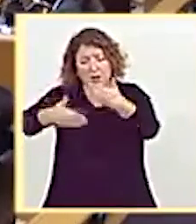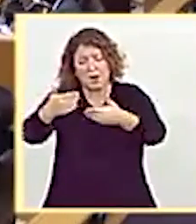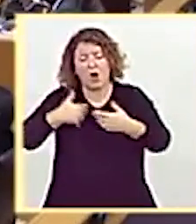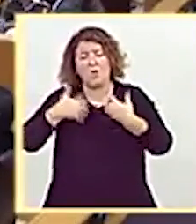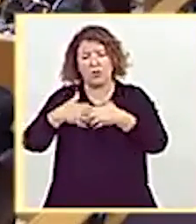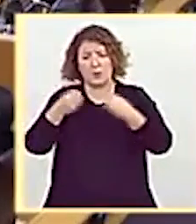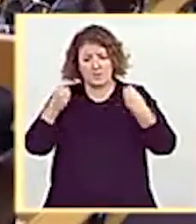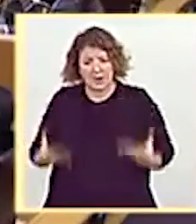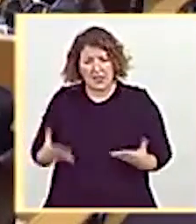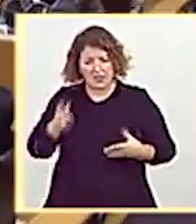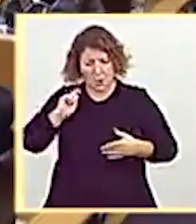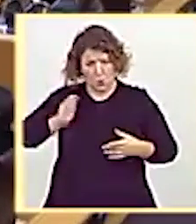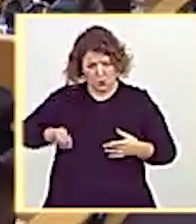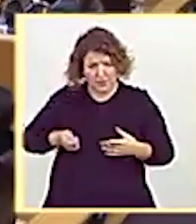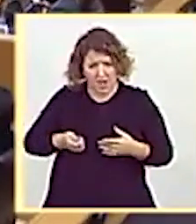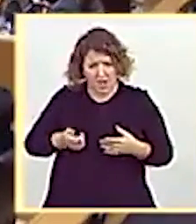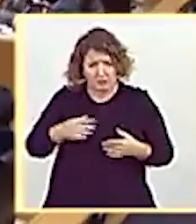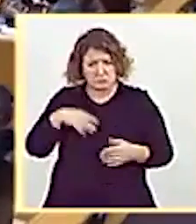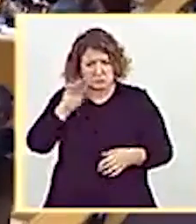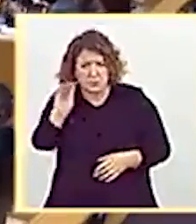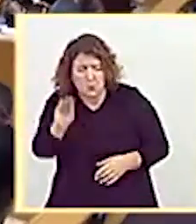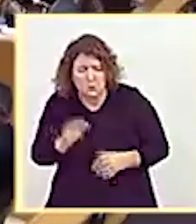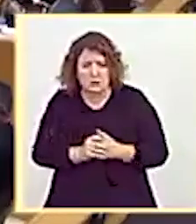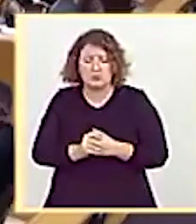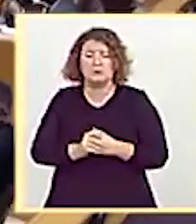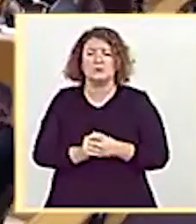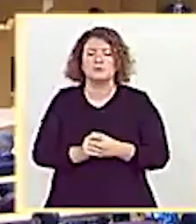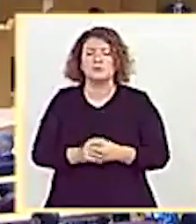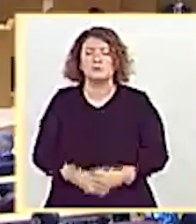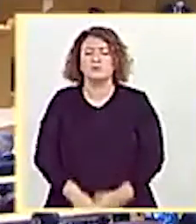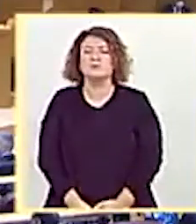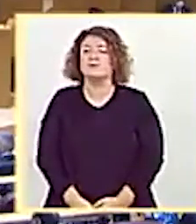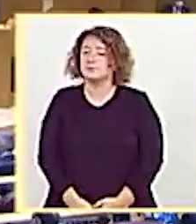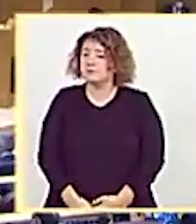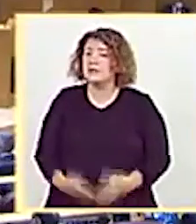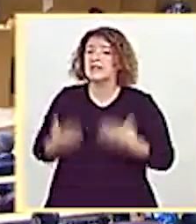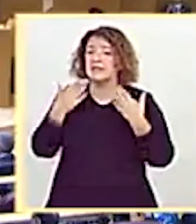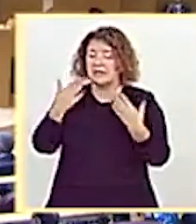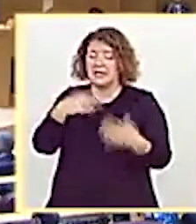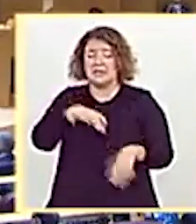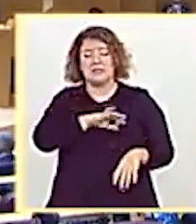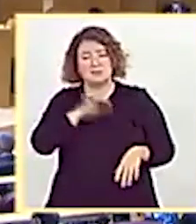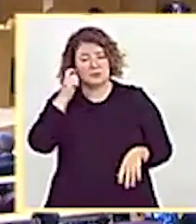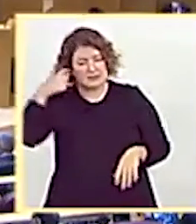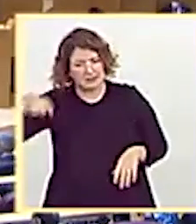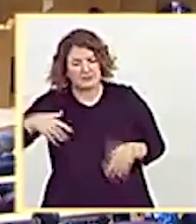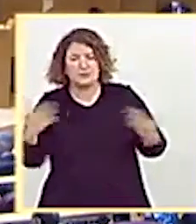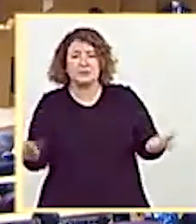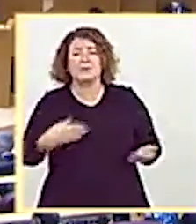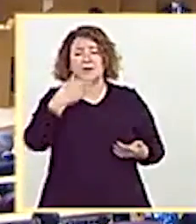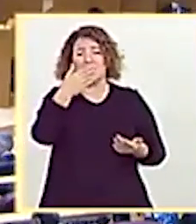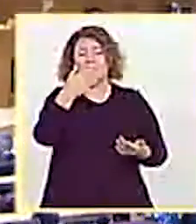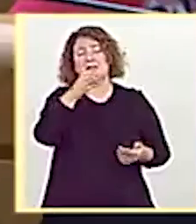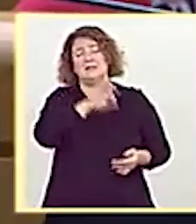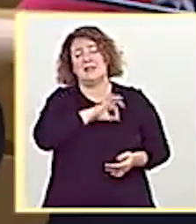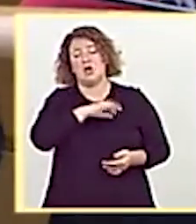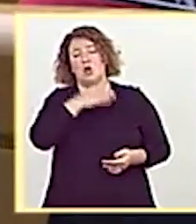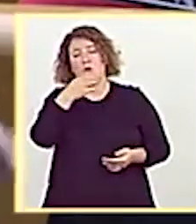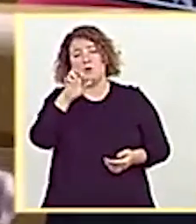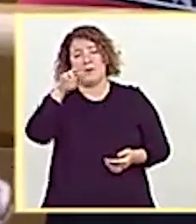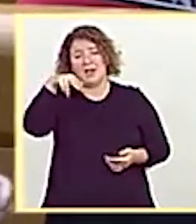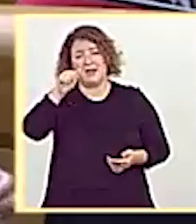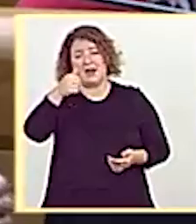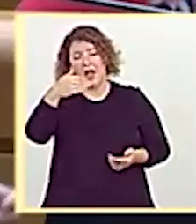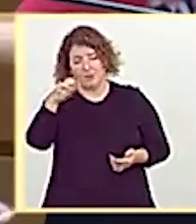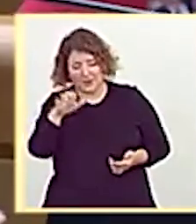Gracias, señoría. Señor ministro de Justicia. Gracias, señora presidenta. Señor Bernabé, usted